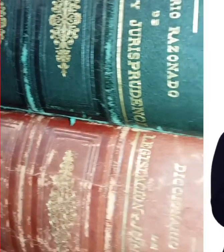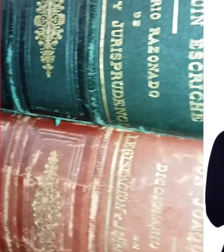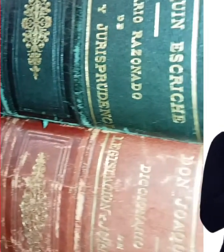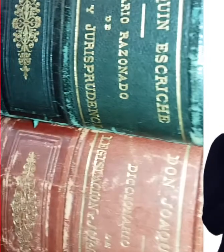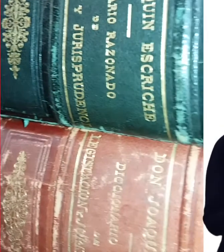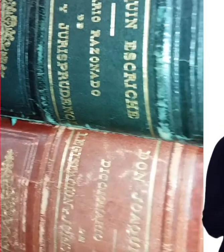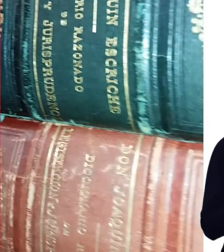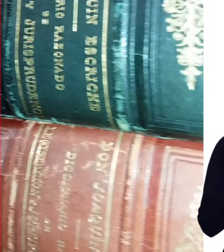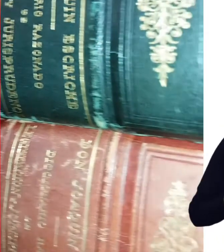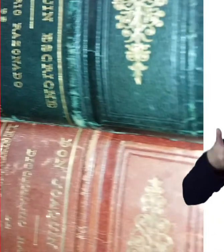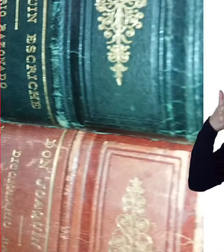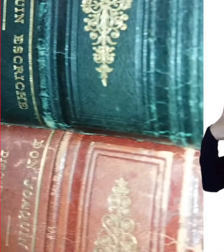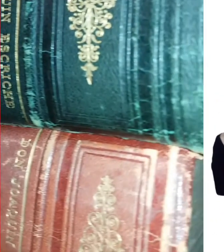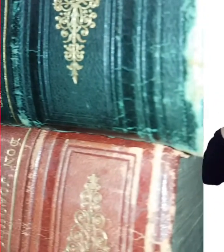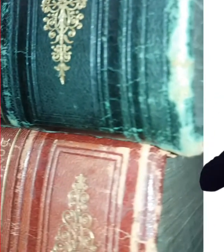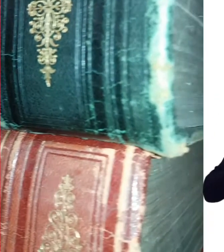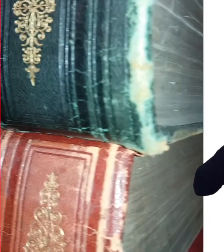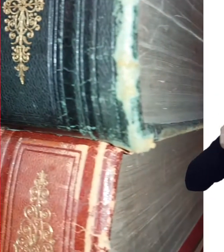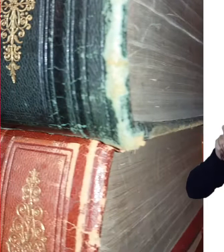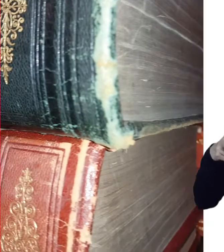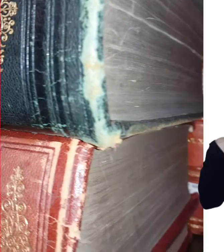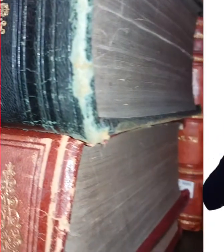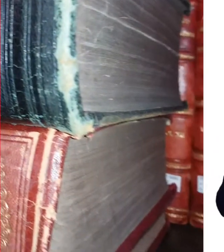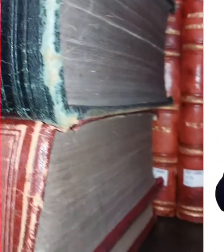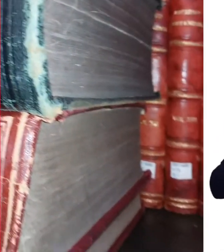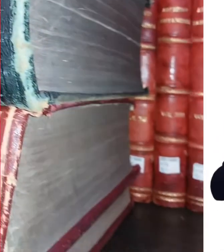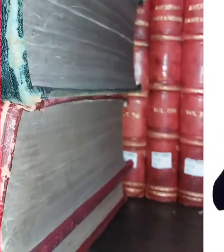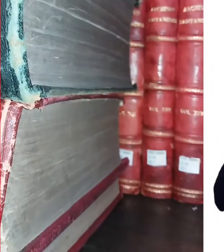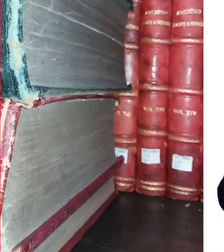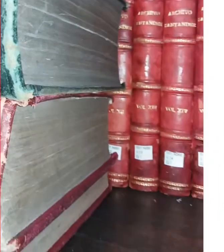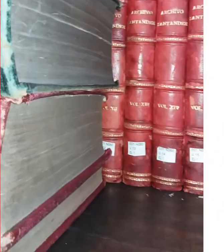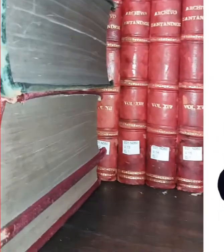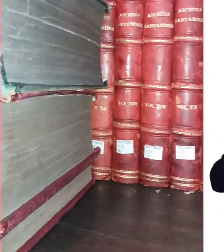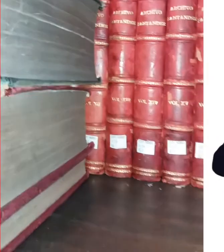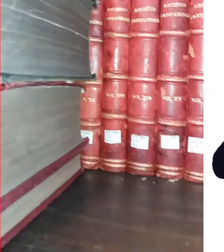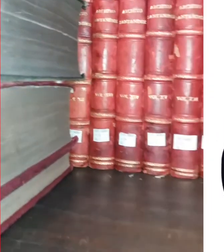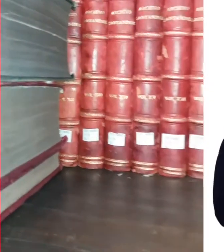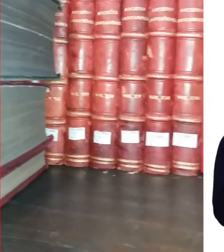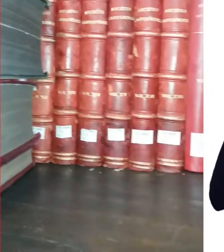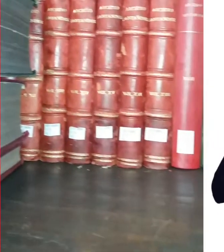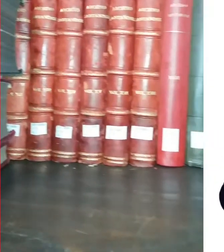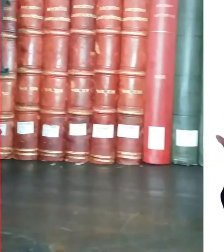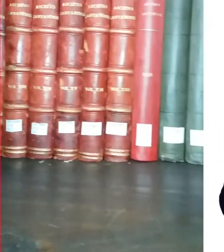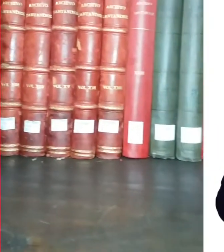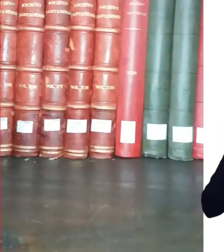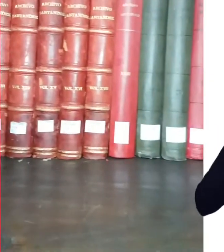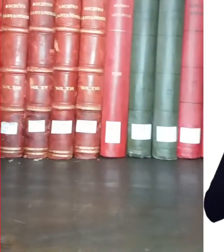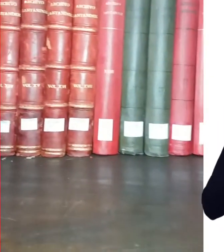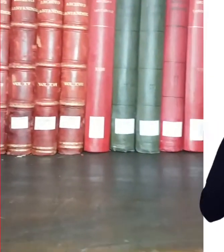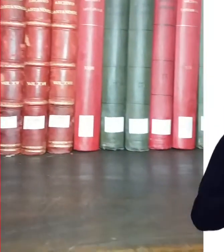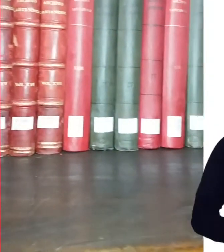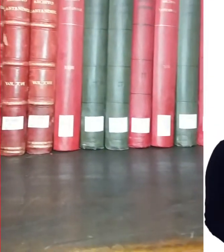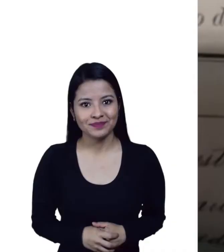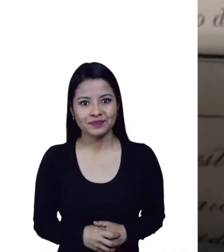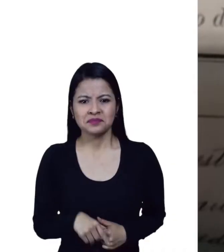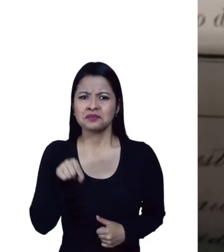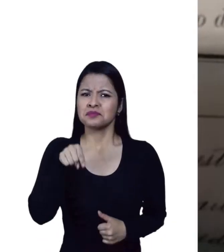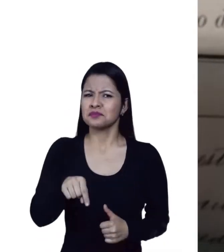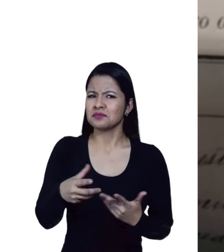con los que estudiaban en el siglo XVII, XVIII y XIX quienes pasaron por las aulas de la universidad.